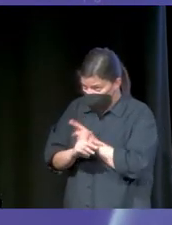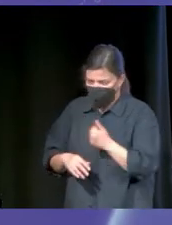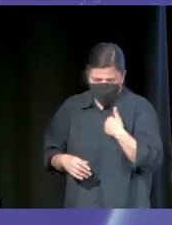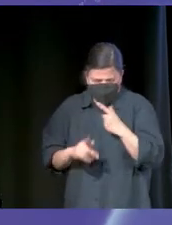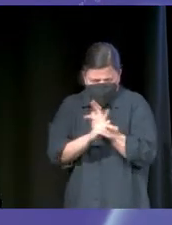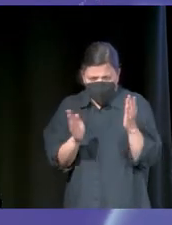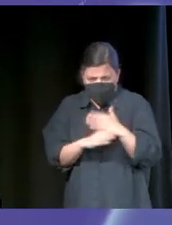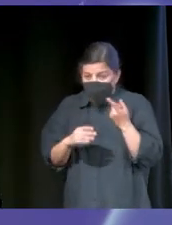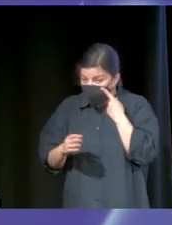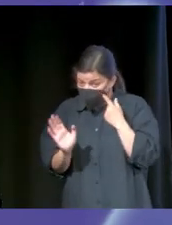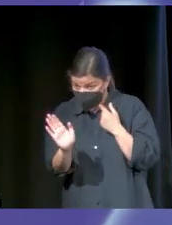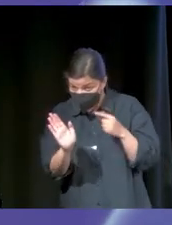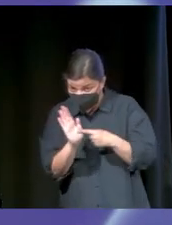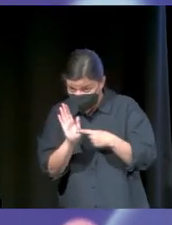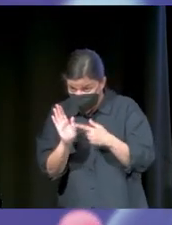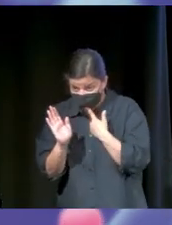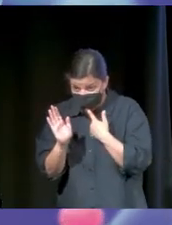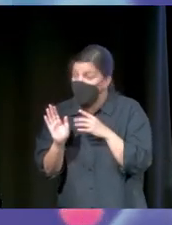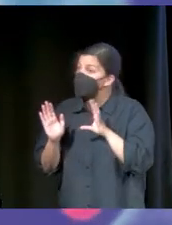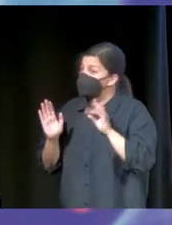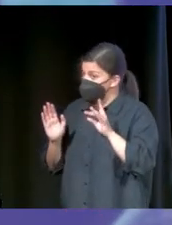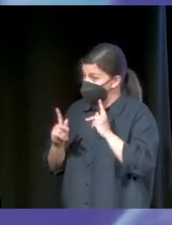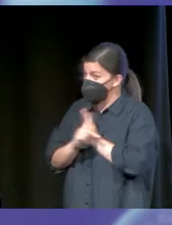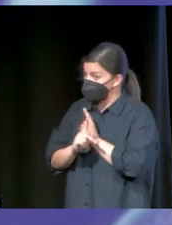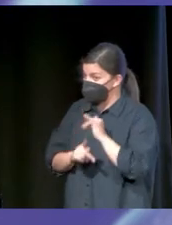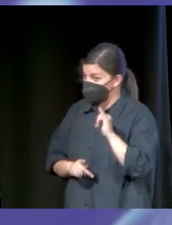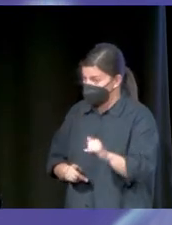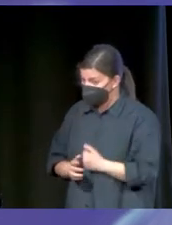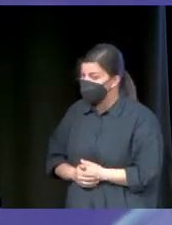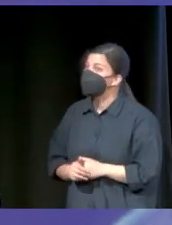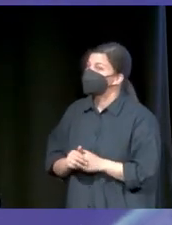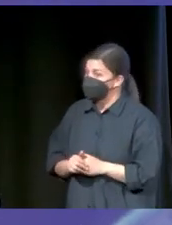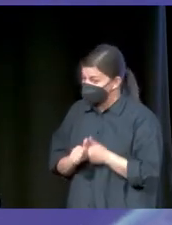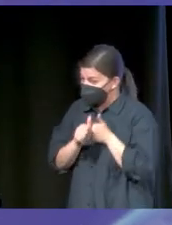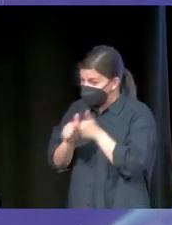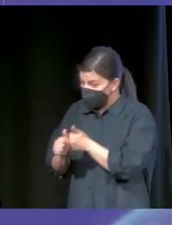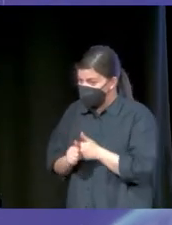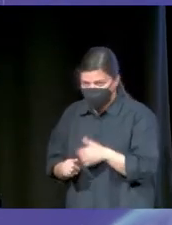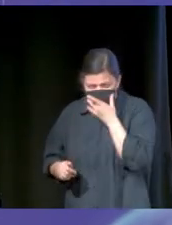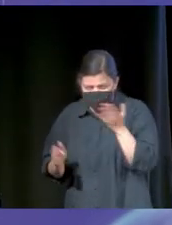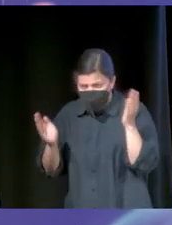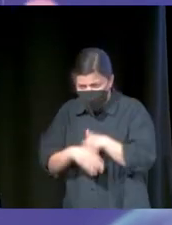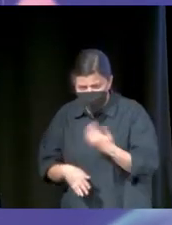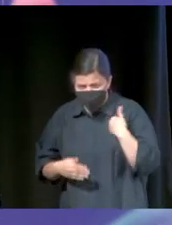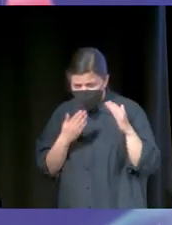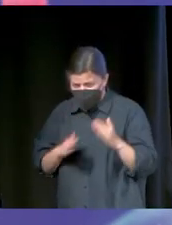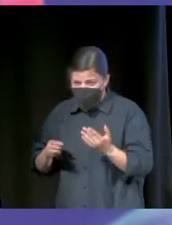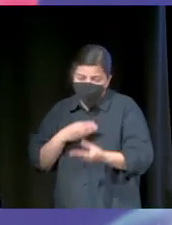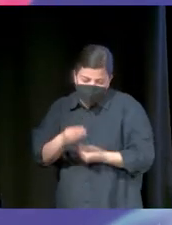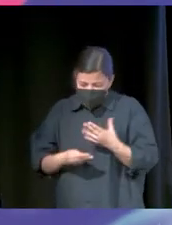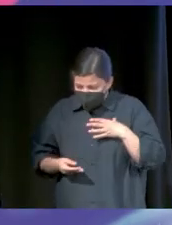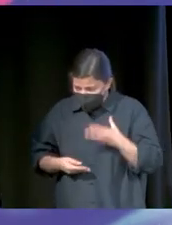tengo TikTok. Y yo, que sí, mira, que está aquí. Y dice, ah, pues sí que tengo TikTok. Y sí que te sigo. Hemos perdido la vergüenza ya mi generación de decir que lo hacemos.